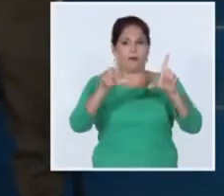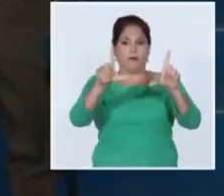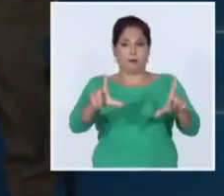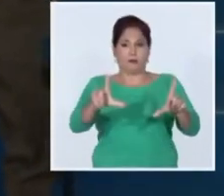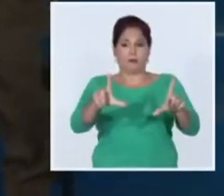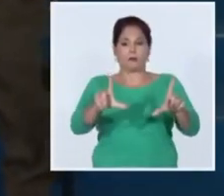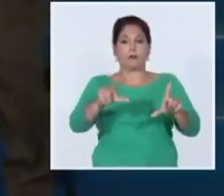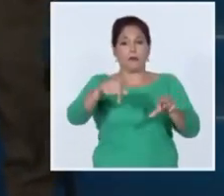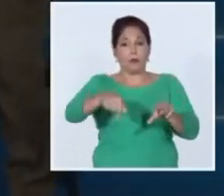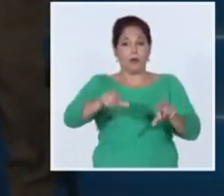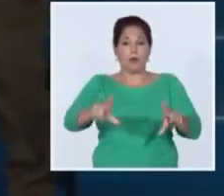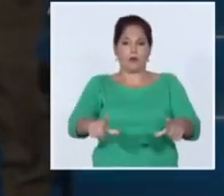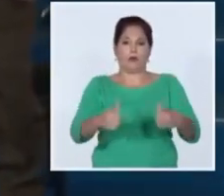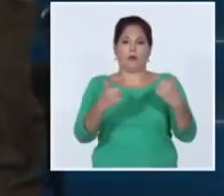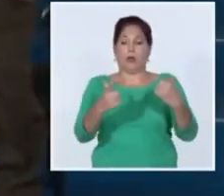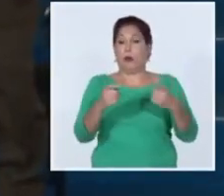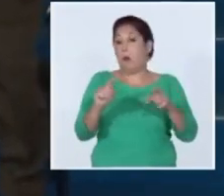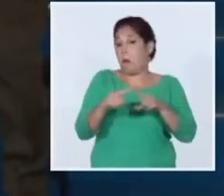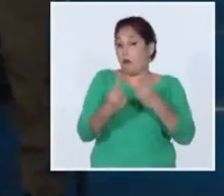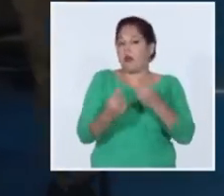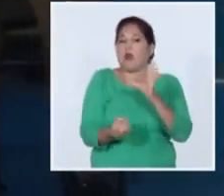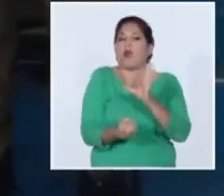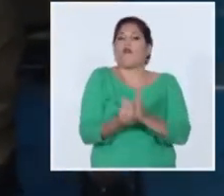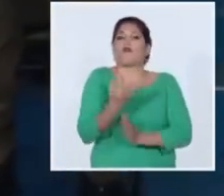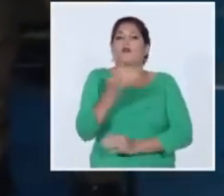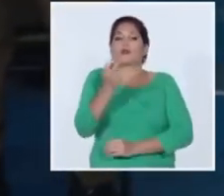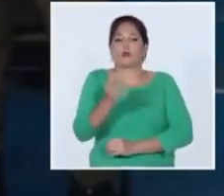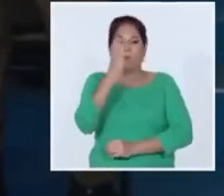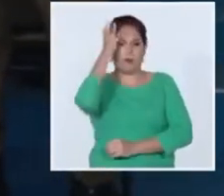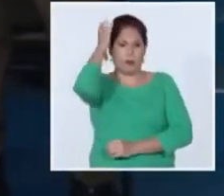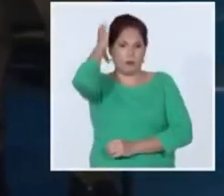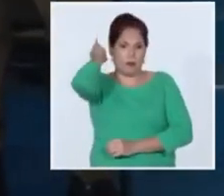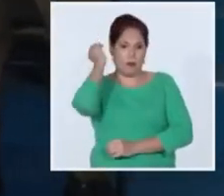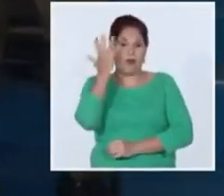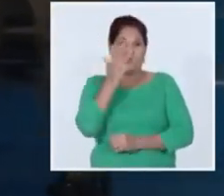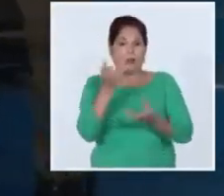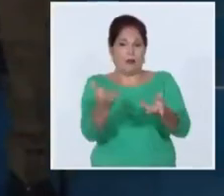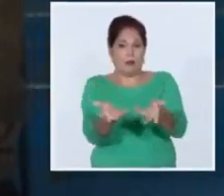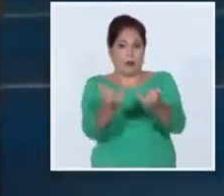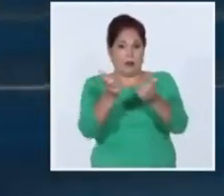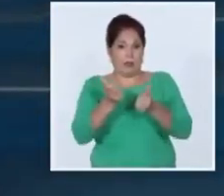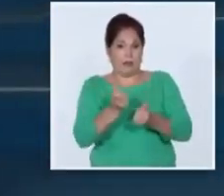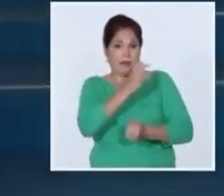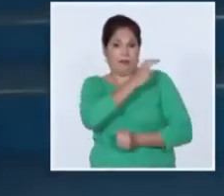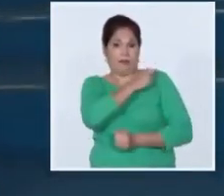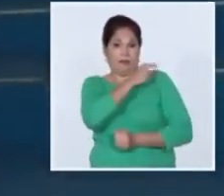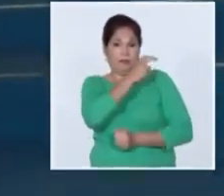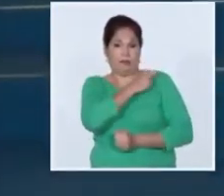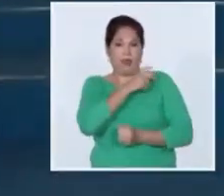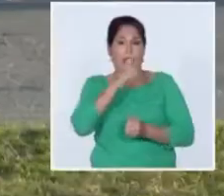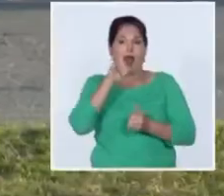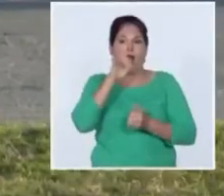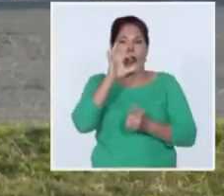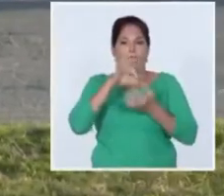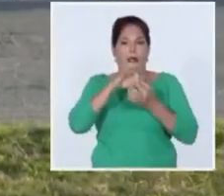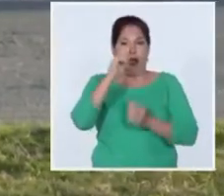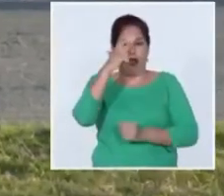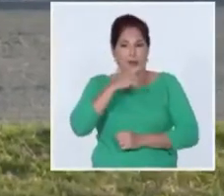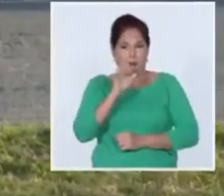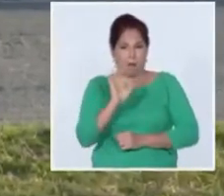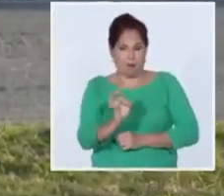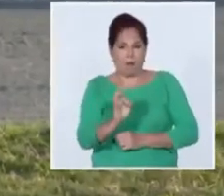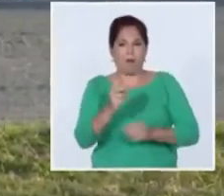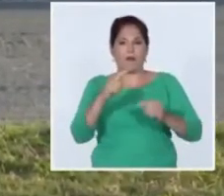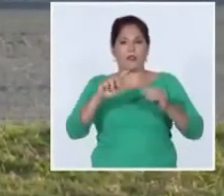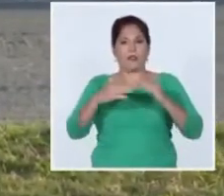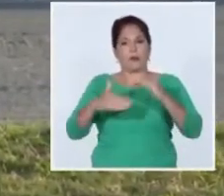conmemorativa por su condición de fundador que fue recibida por el general de cuerpo de ejército Roberto Legras Otolongo viceministro